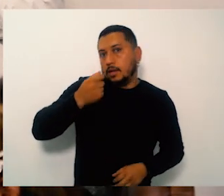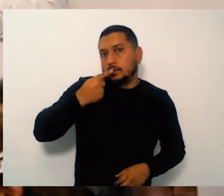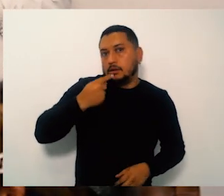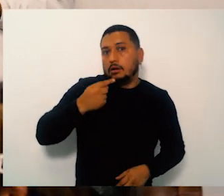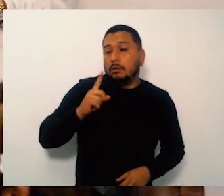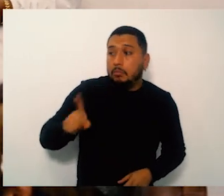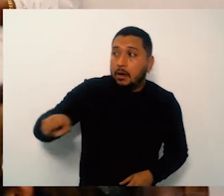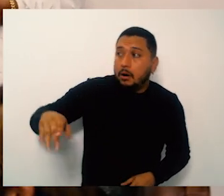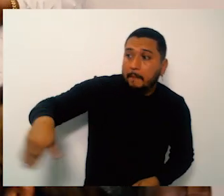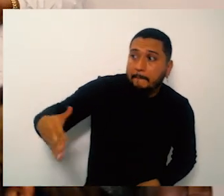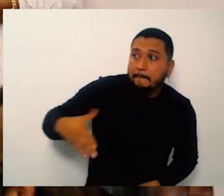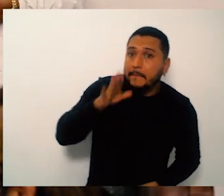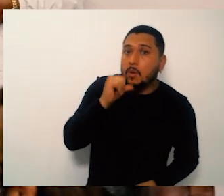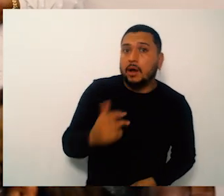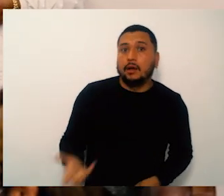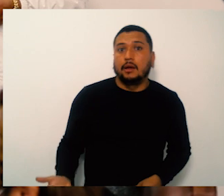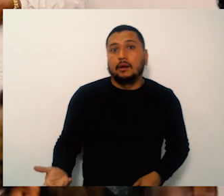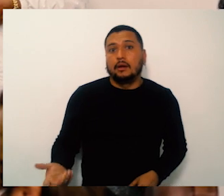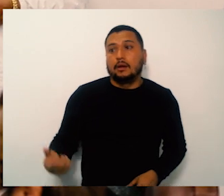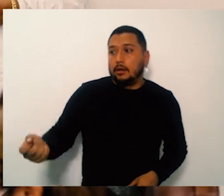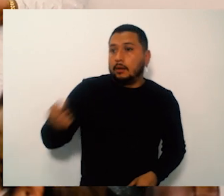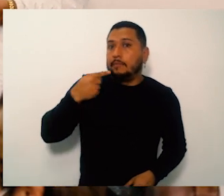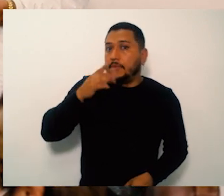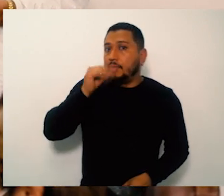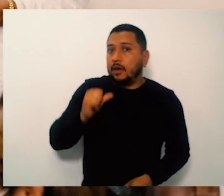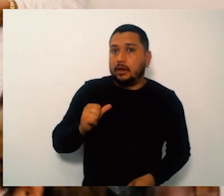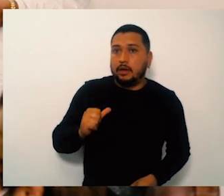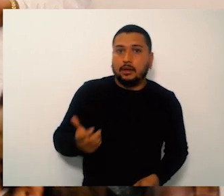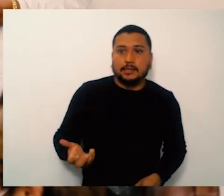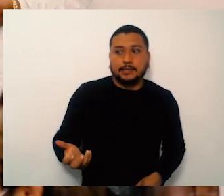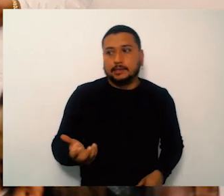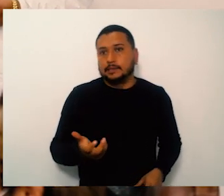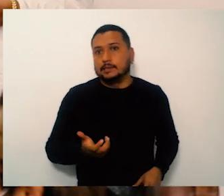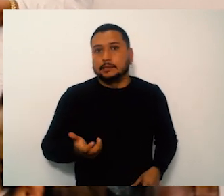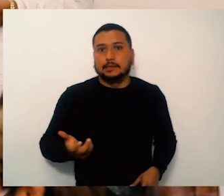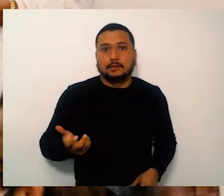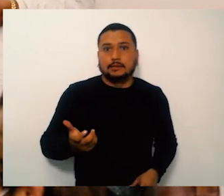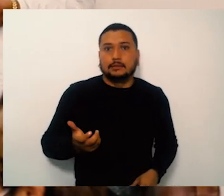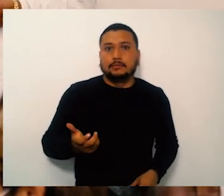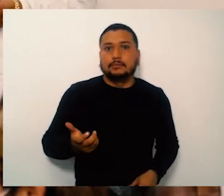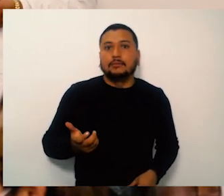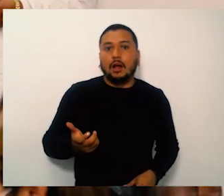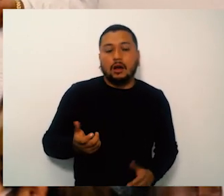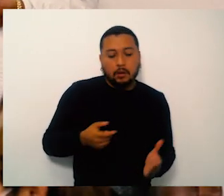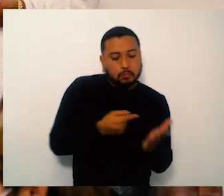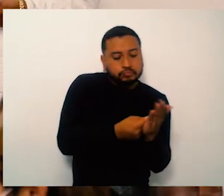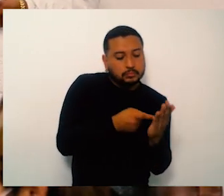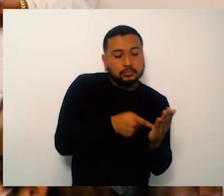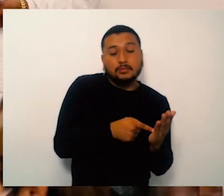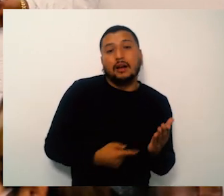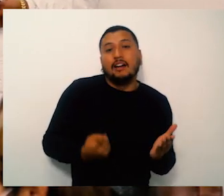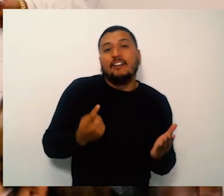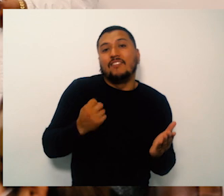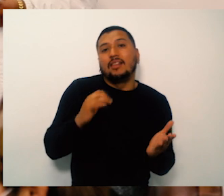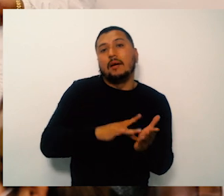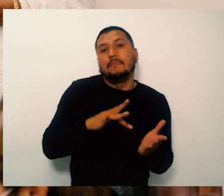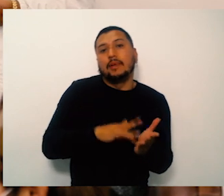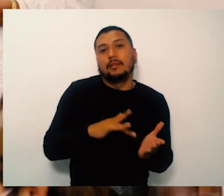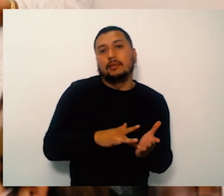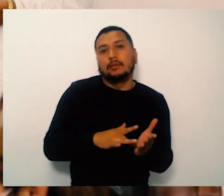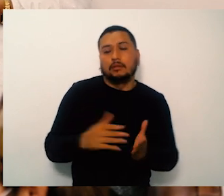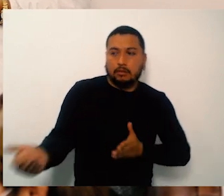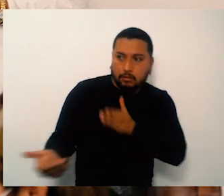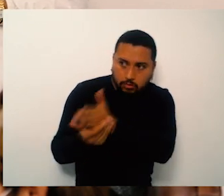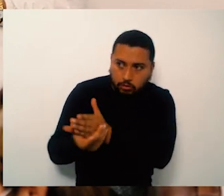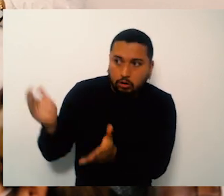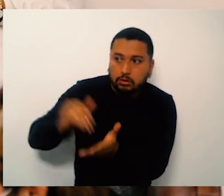doctor Pineda su respectivo equipo de trabajo de verdad por la humanización que ustedes tienen